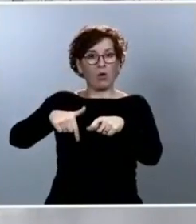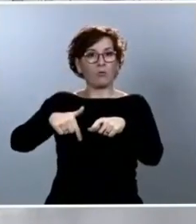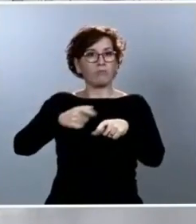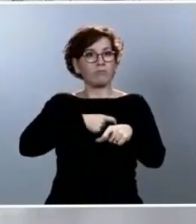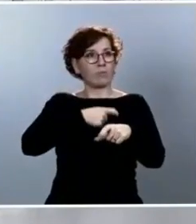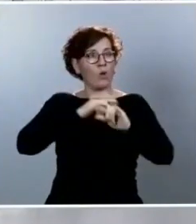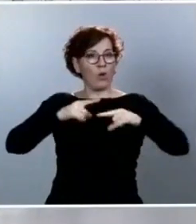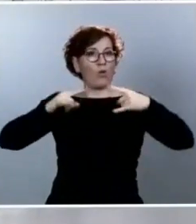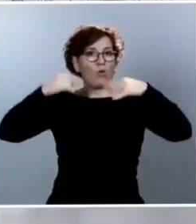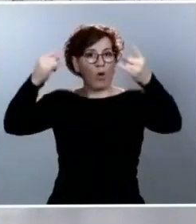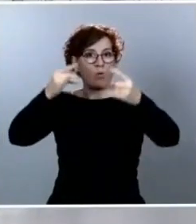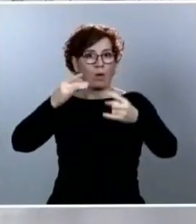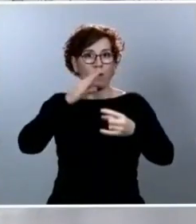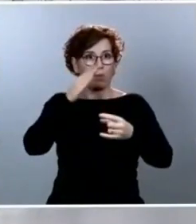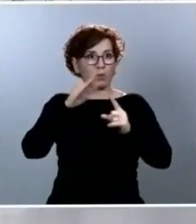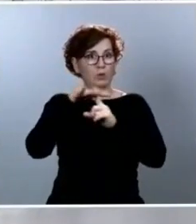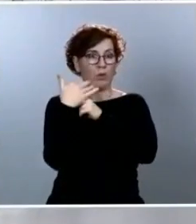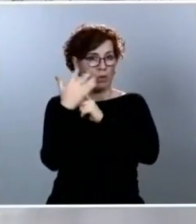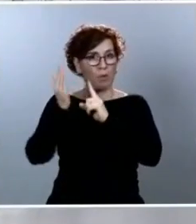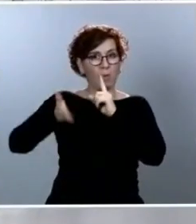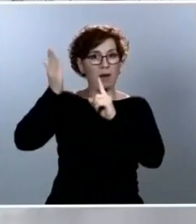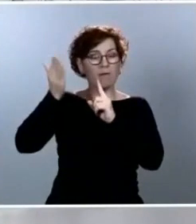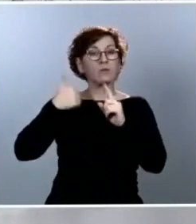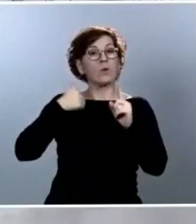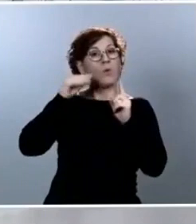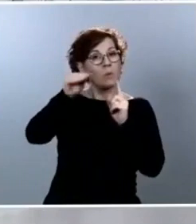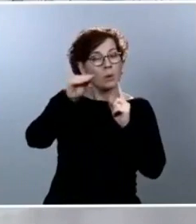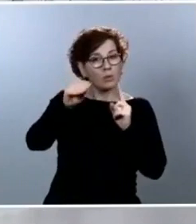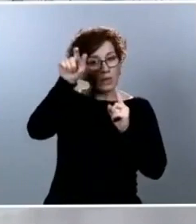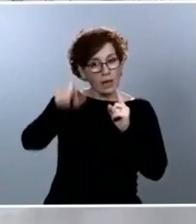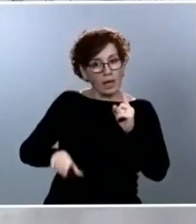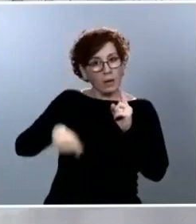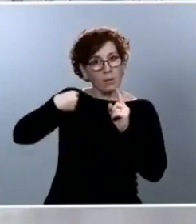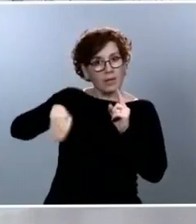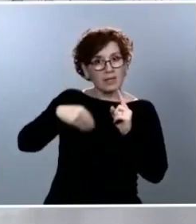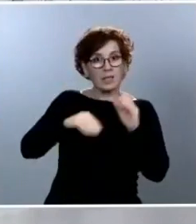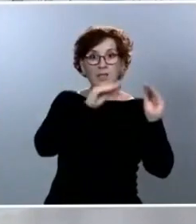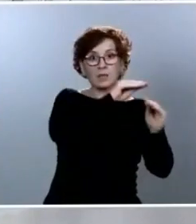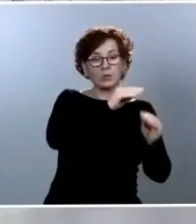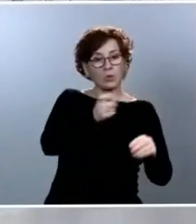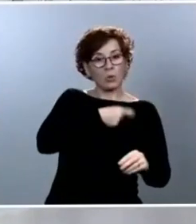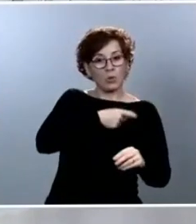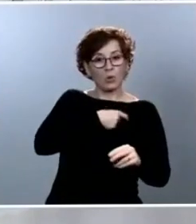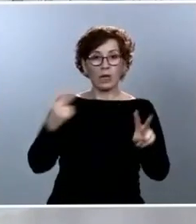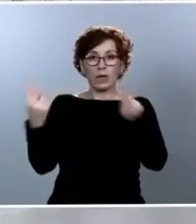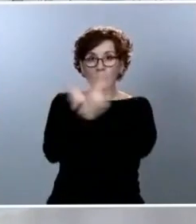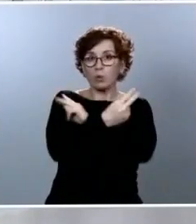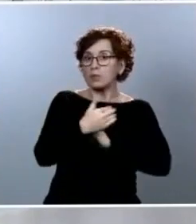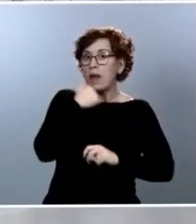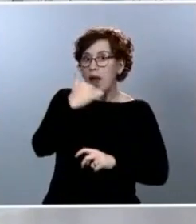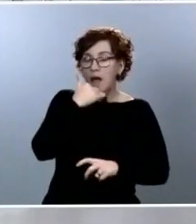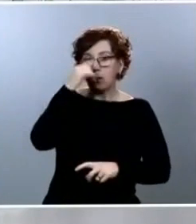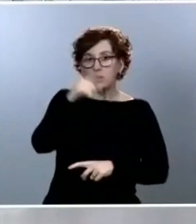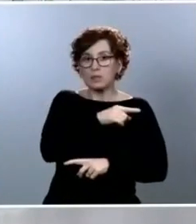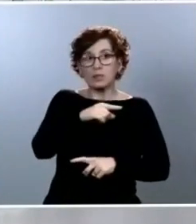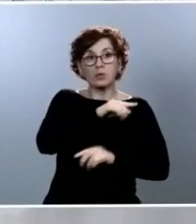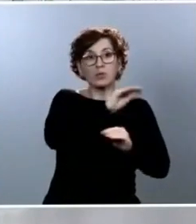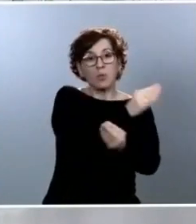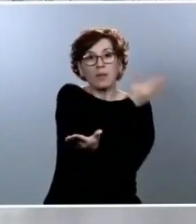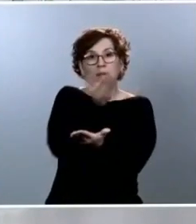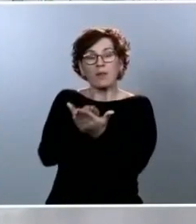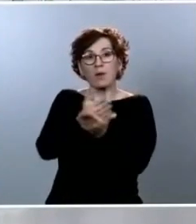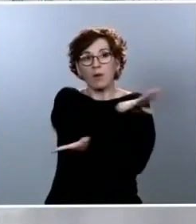preguntarle si el sector, el presidente del Gobierno, va a responder a estas inquietudes y, sobre todo, si se van a atender las peticiones. Muchas gracias.